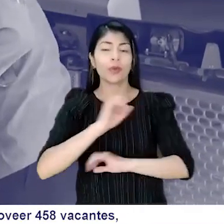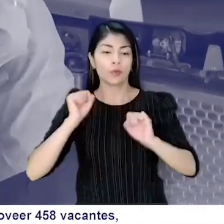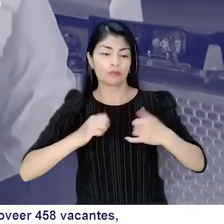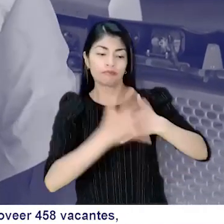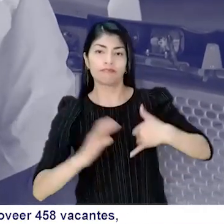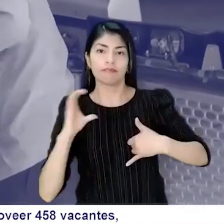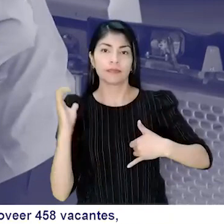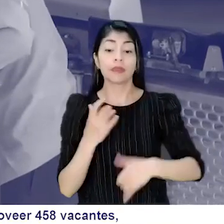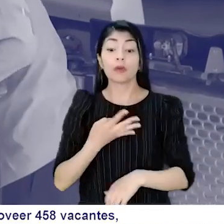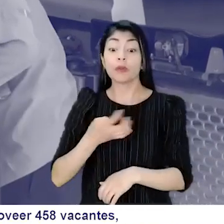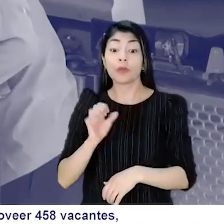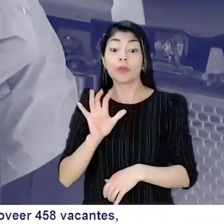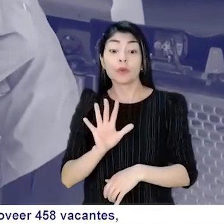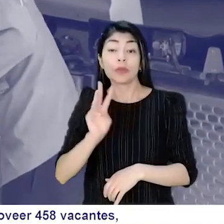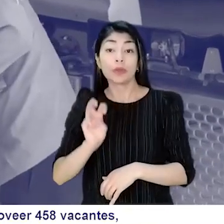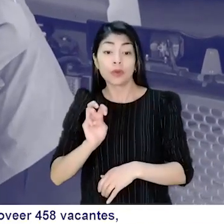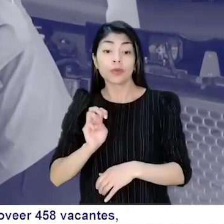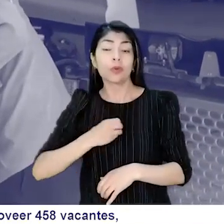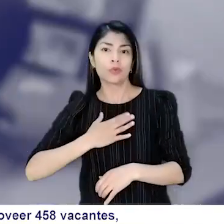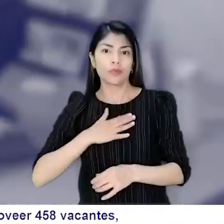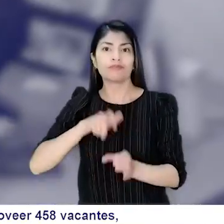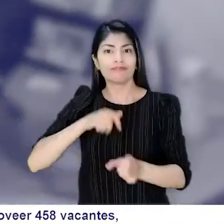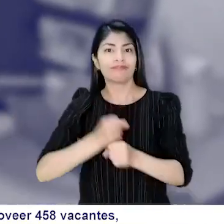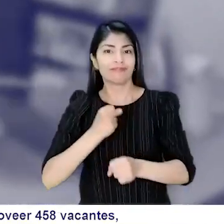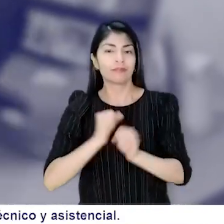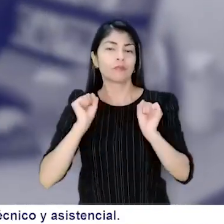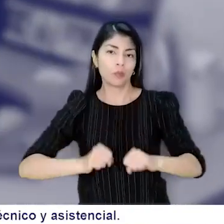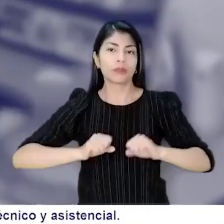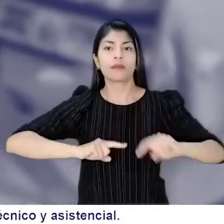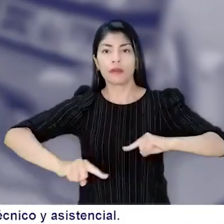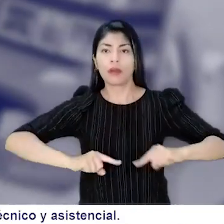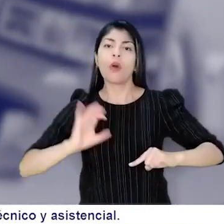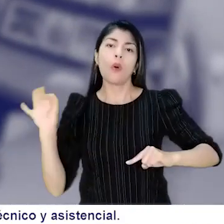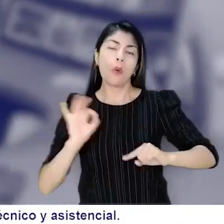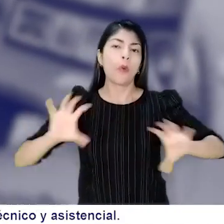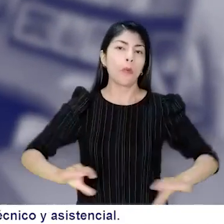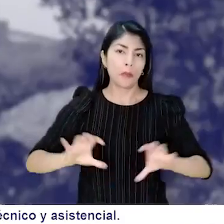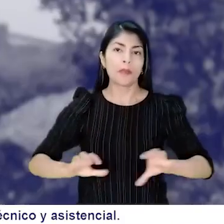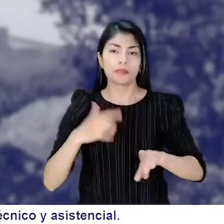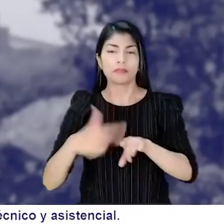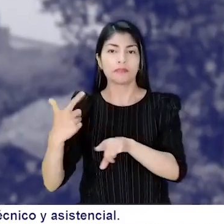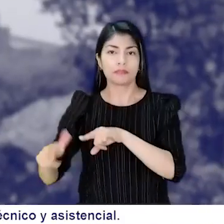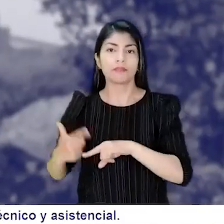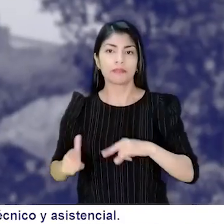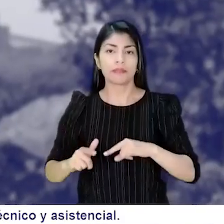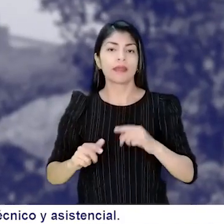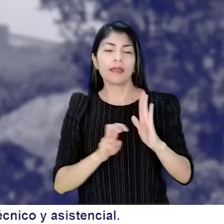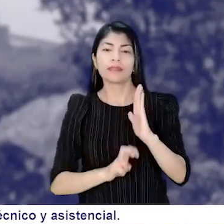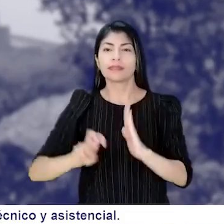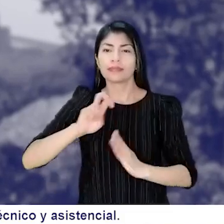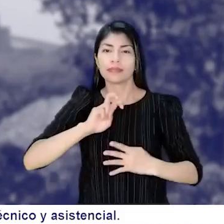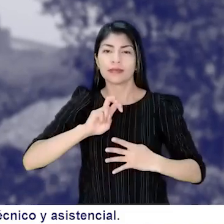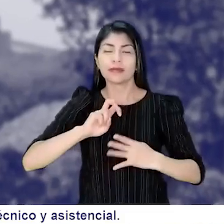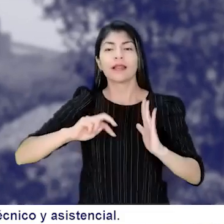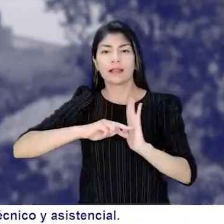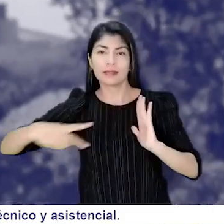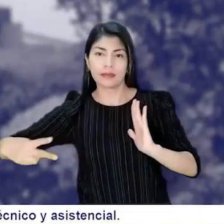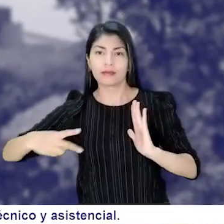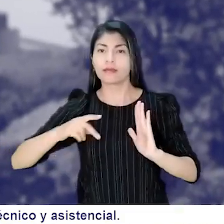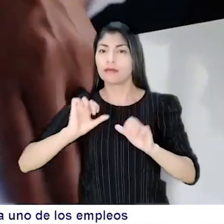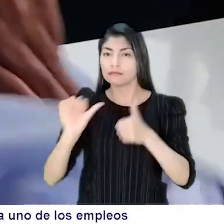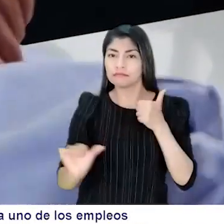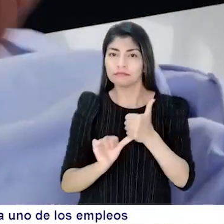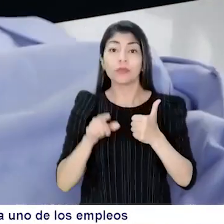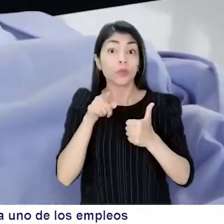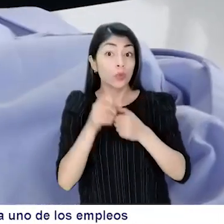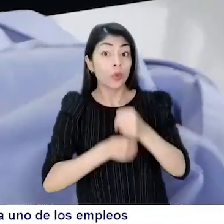Colombiana para proveer 458 vacantes como personal administrativo u operativo en los niveles técnico y asistencial.